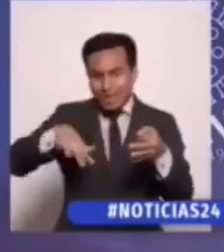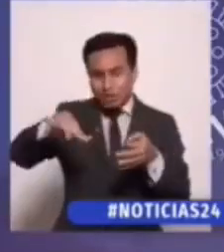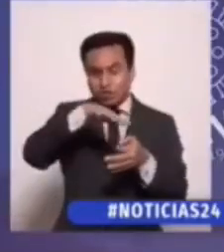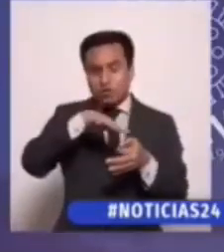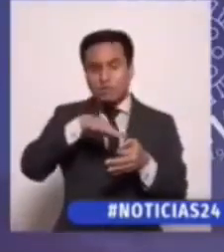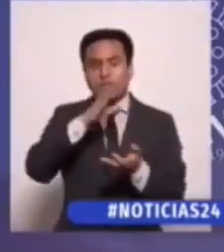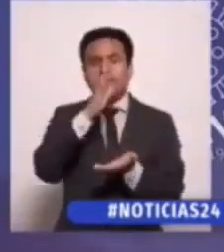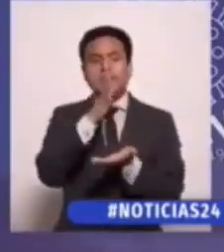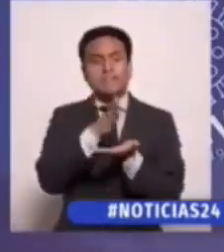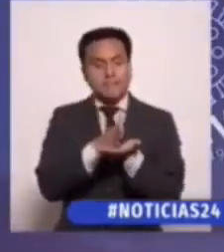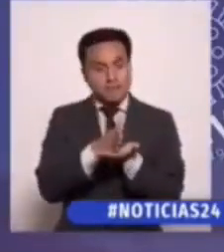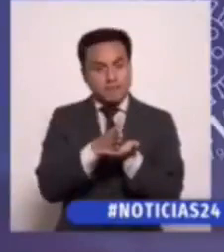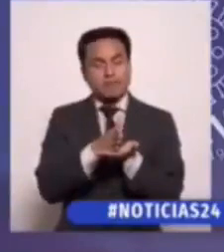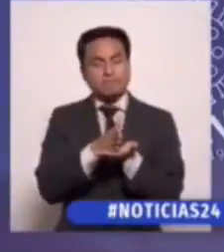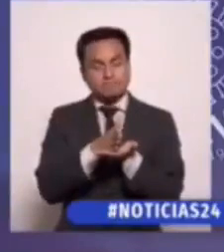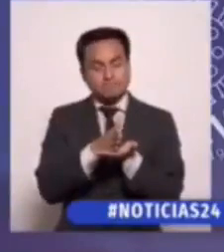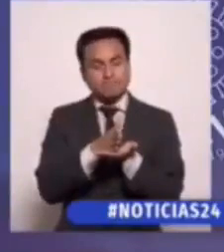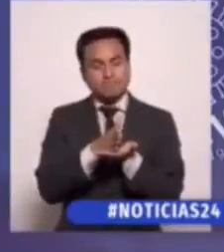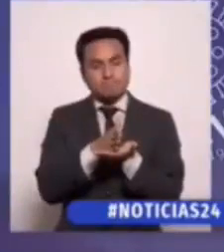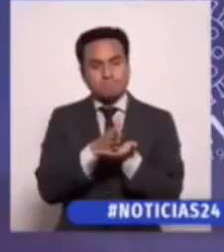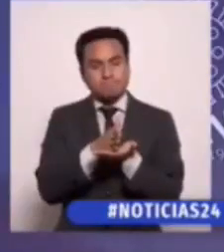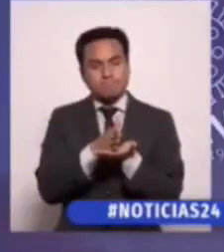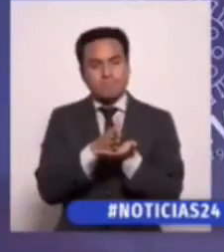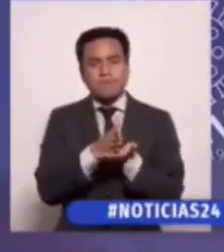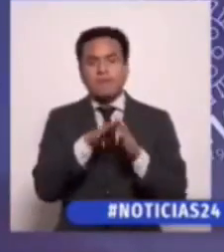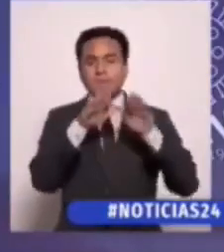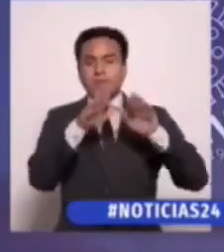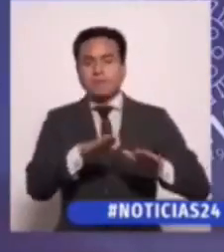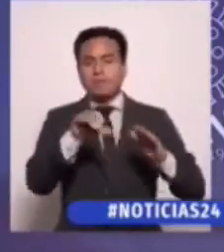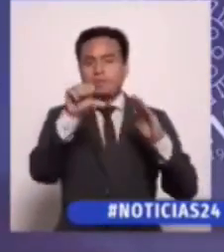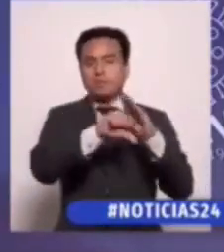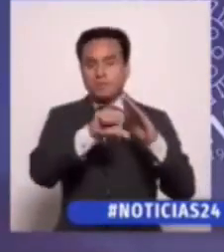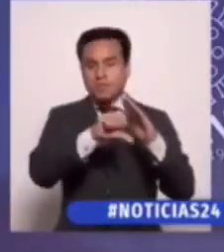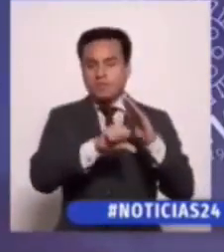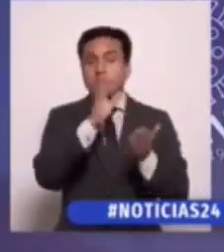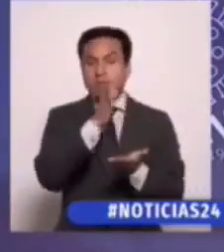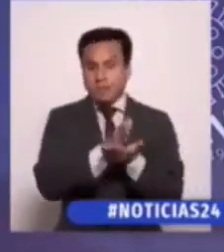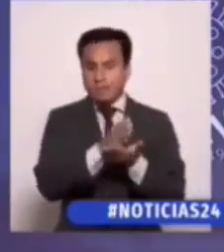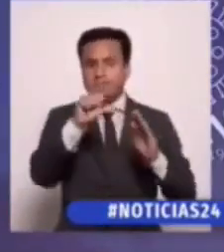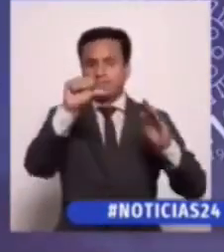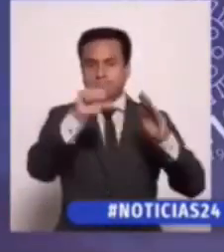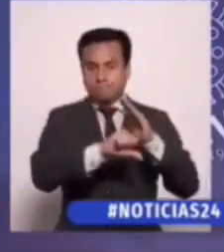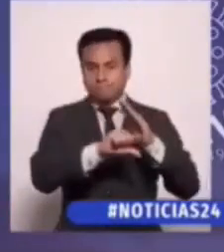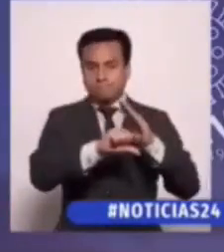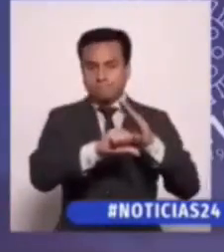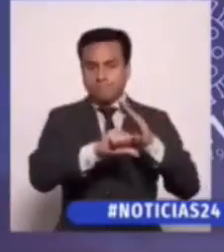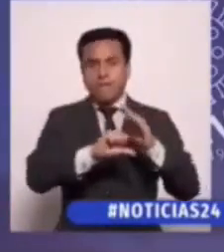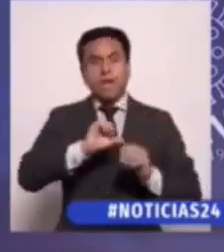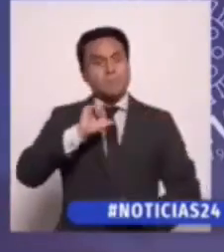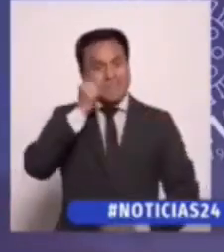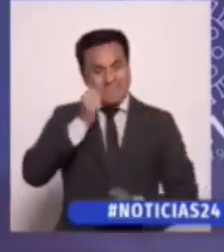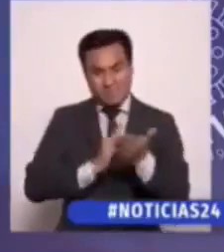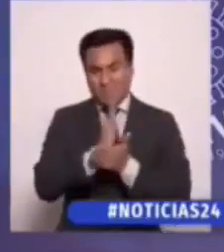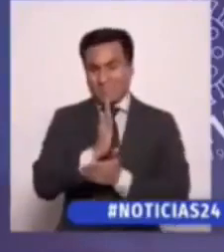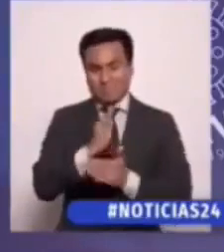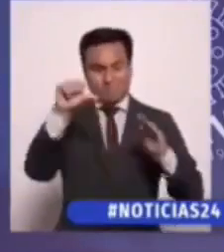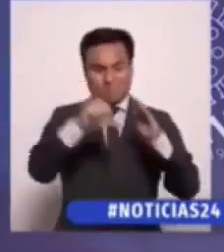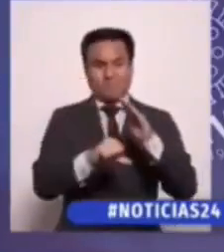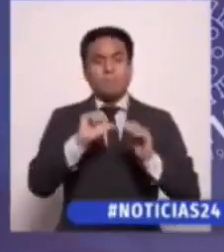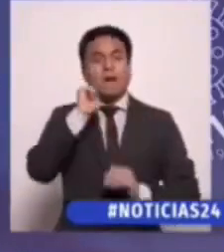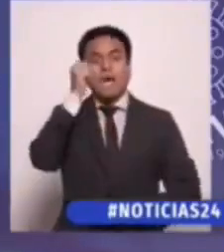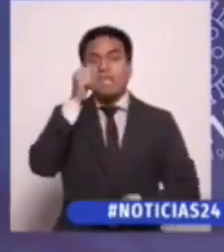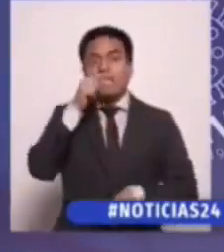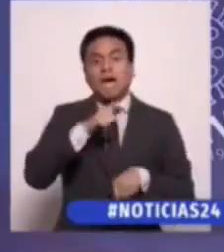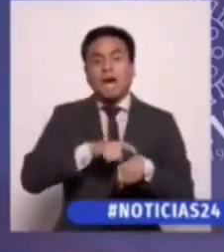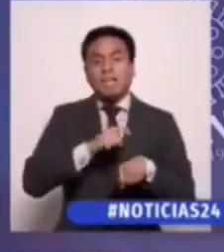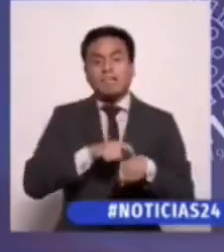deberán permanecer en sus domicilios desde mañana a